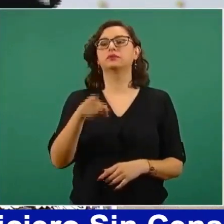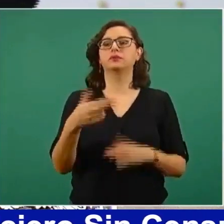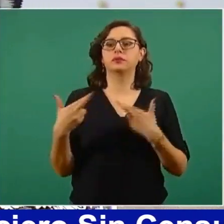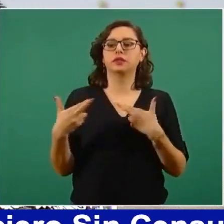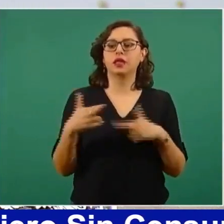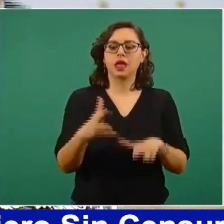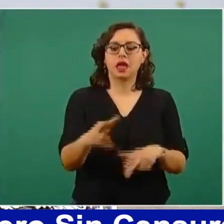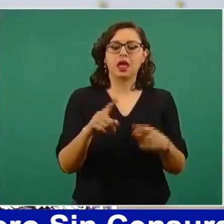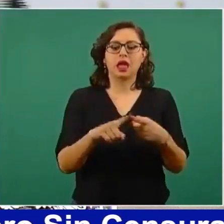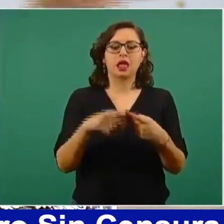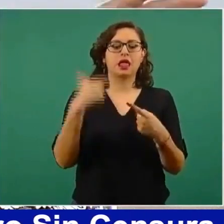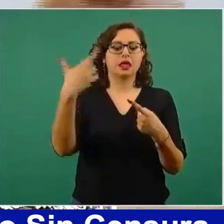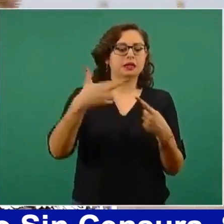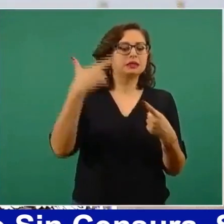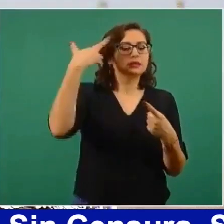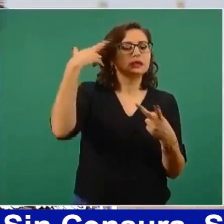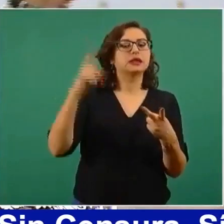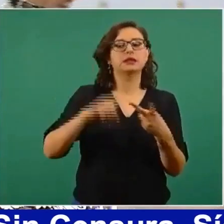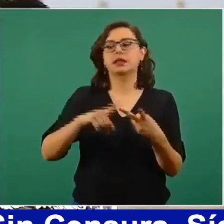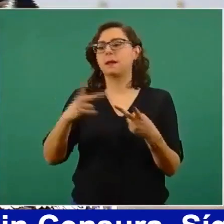se crearon jueces y se crearon